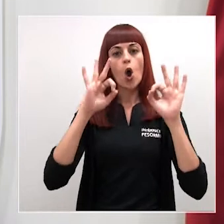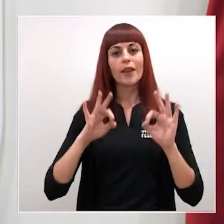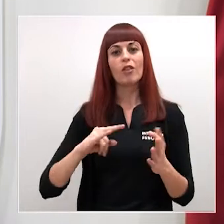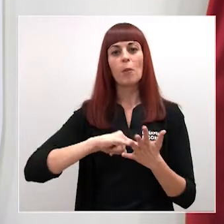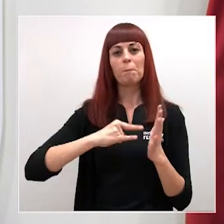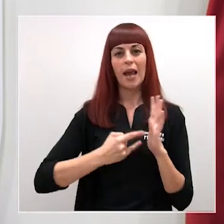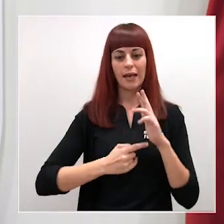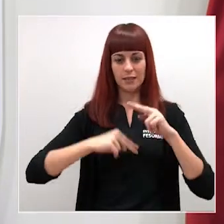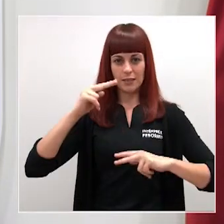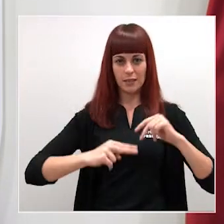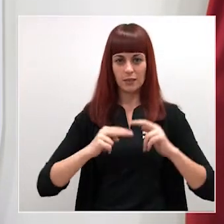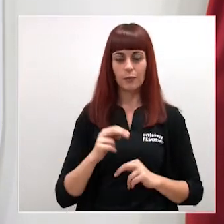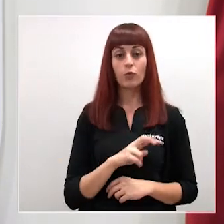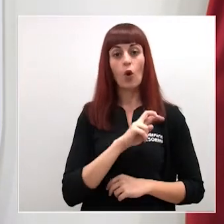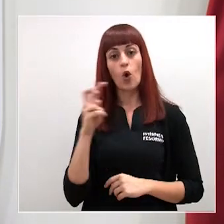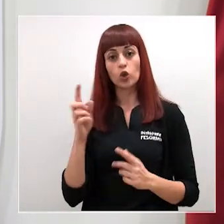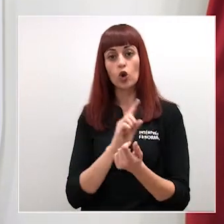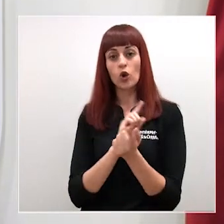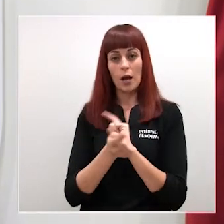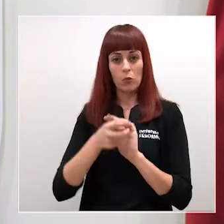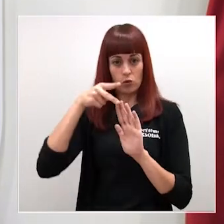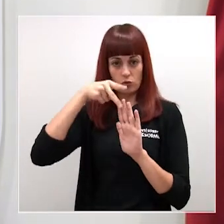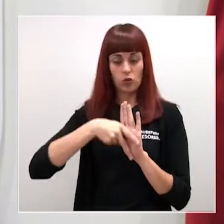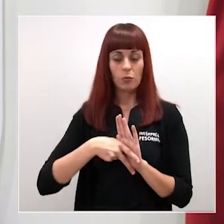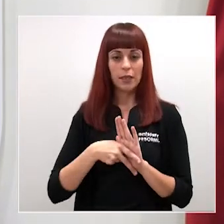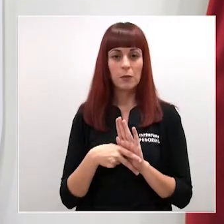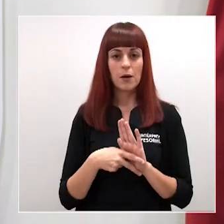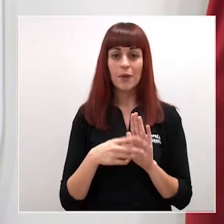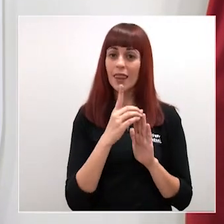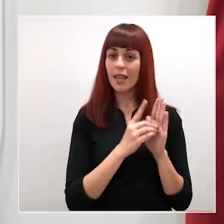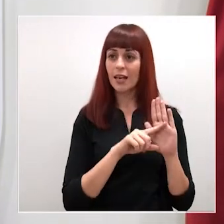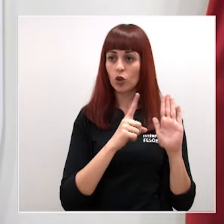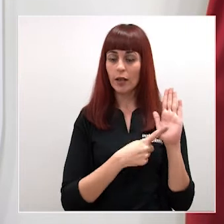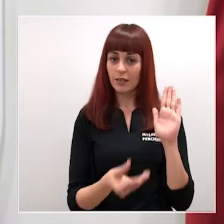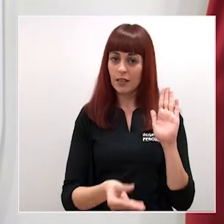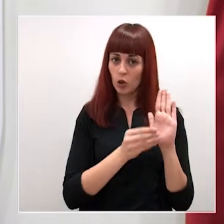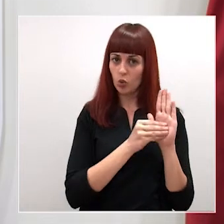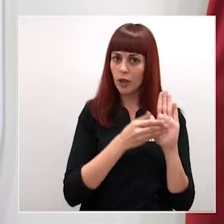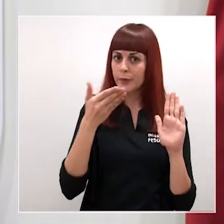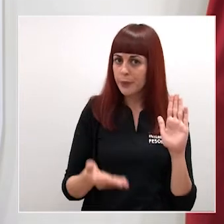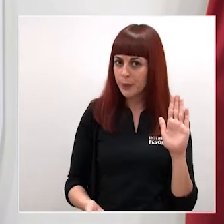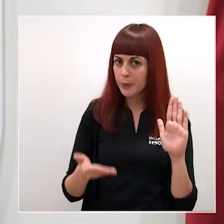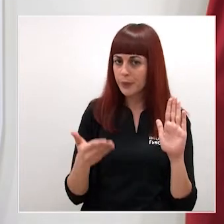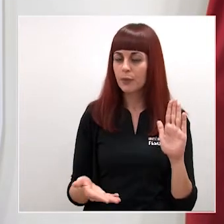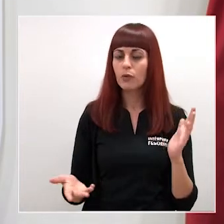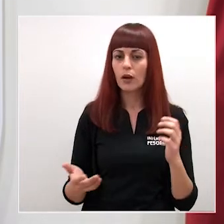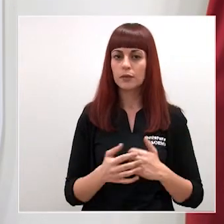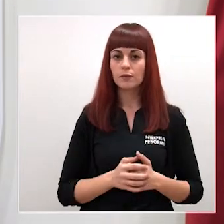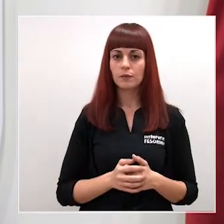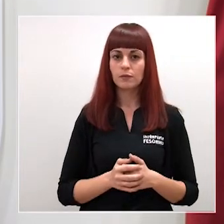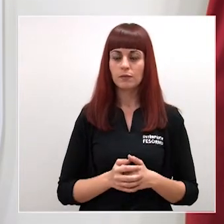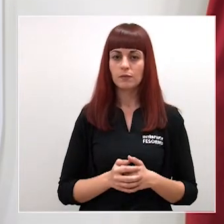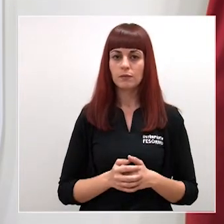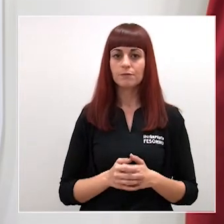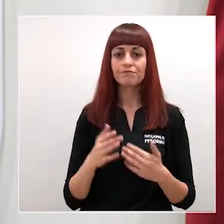Por último, otro de los cambios normativos que incluye este decreto ley y es muy relevante, es la simplificación de